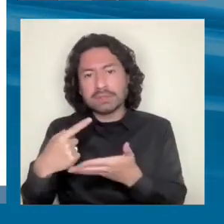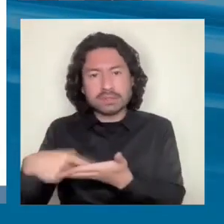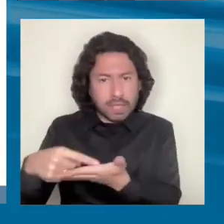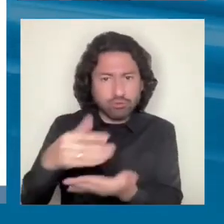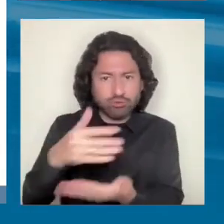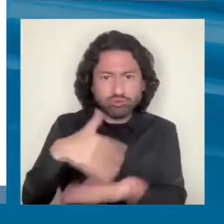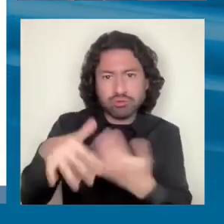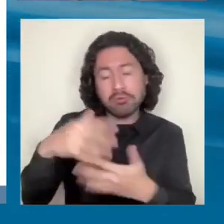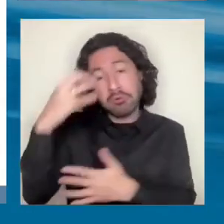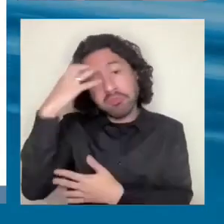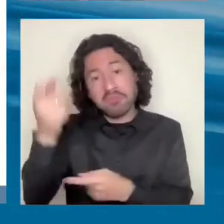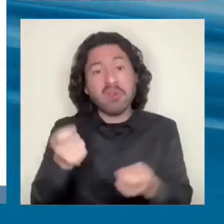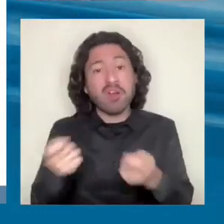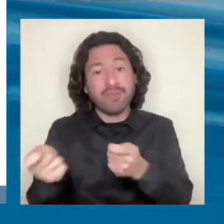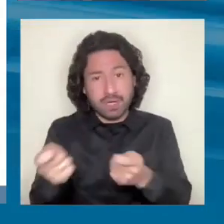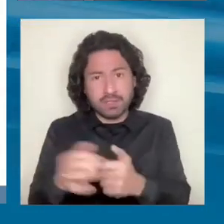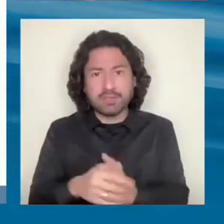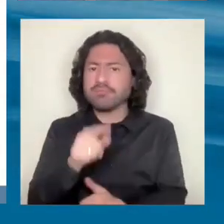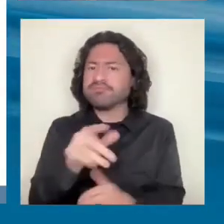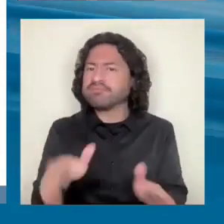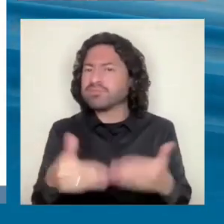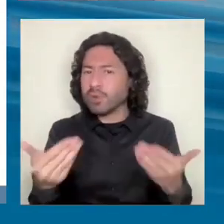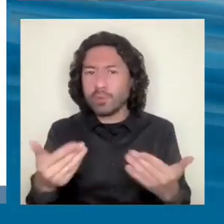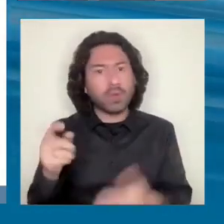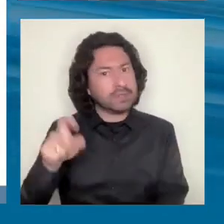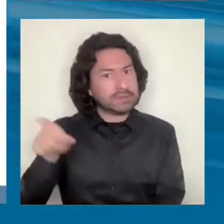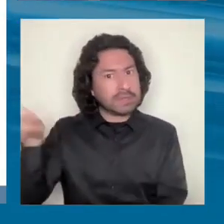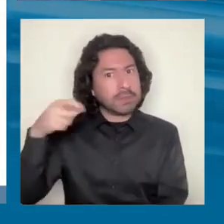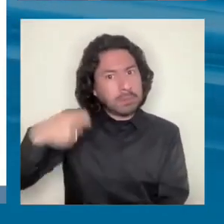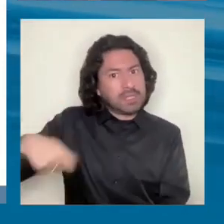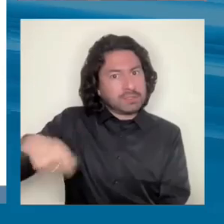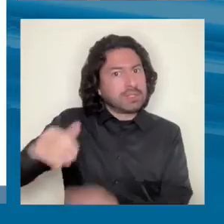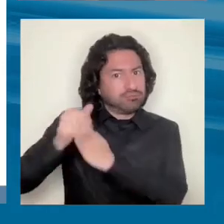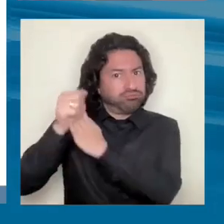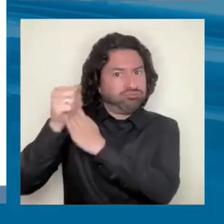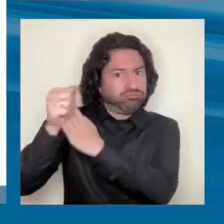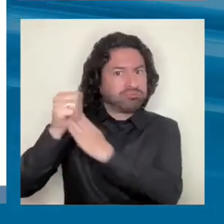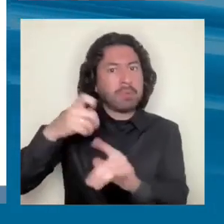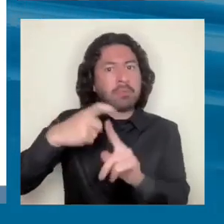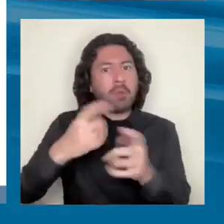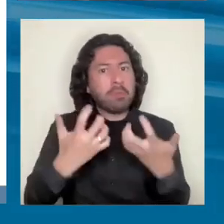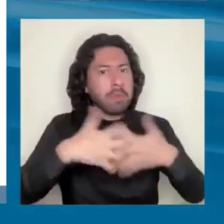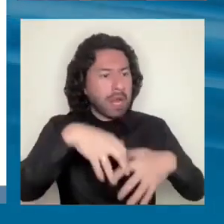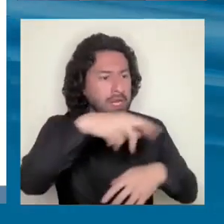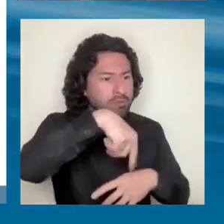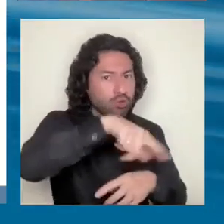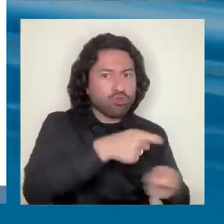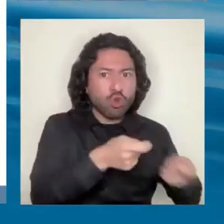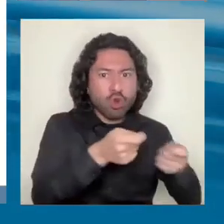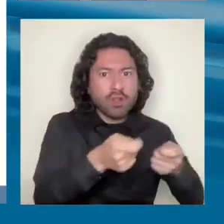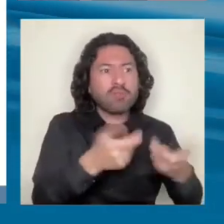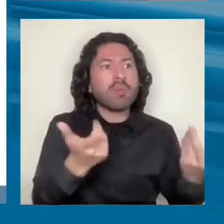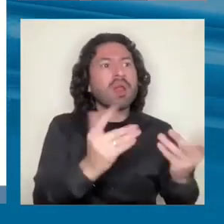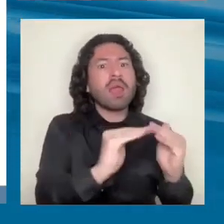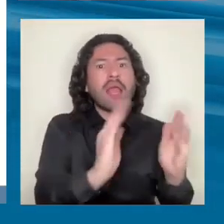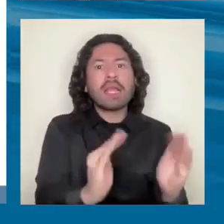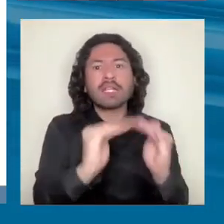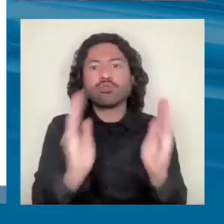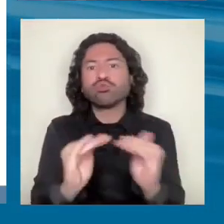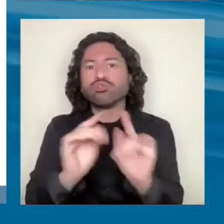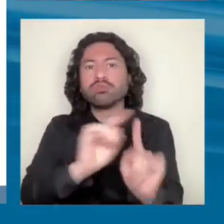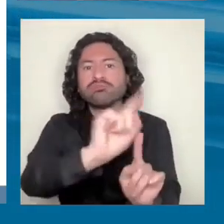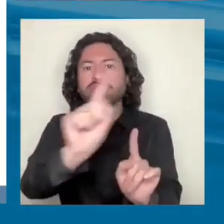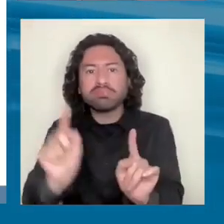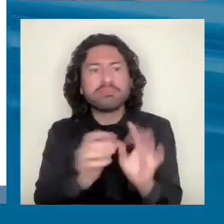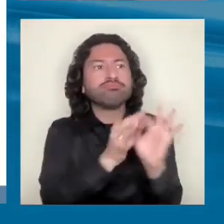Para esto, en particular, se requiere gran liderazgo presidencial y mecanismo de coordinación entre todas las instituciones responsables